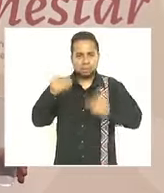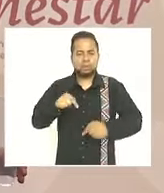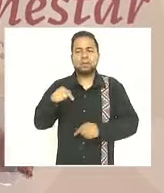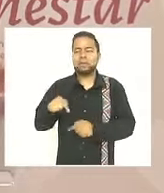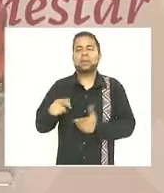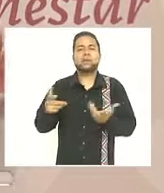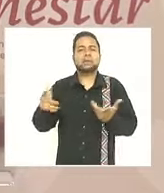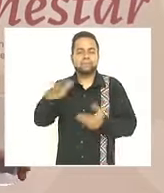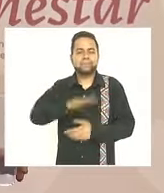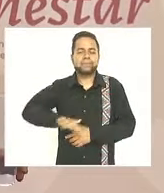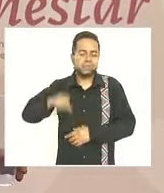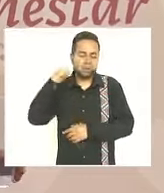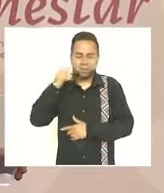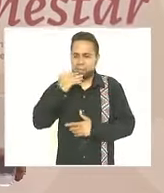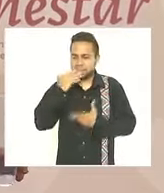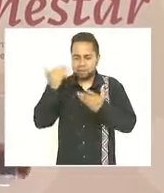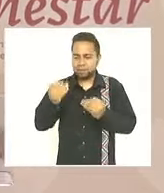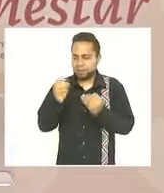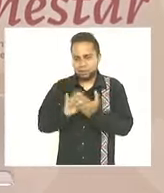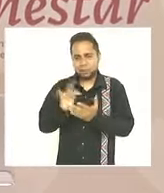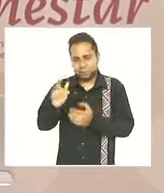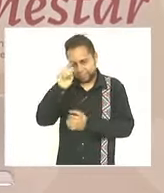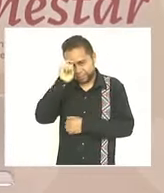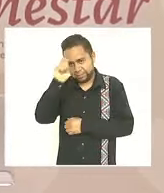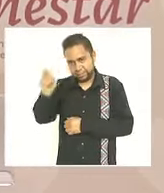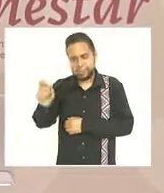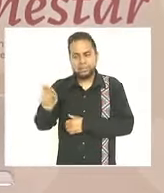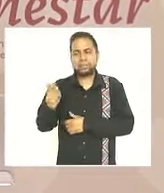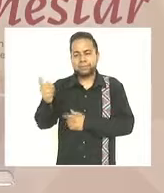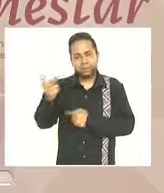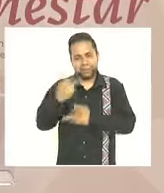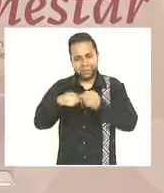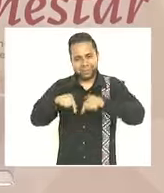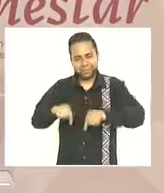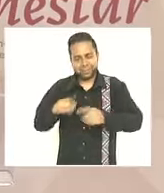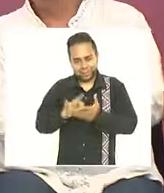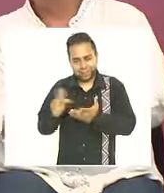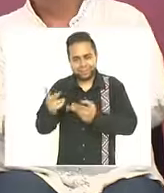a su tierra, a Oaxaca Muchas gracias por su presencia